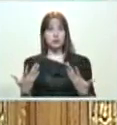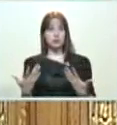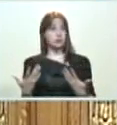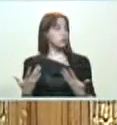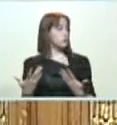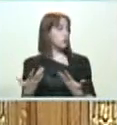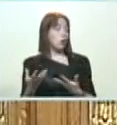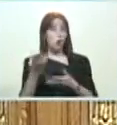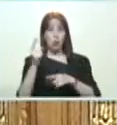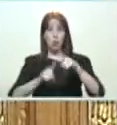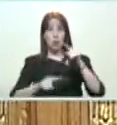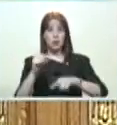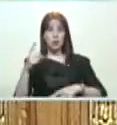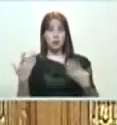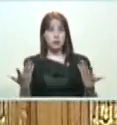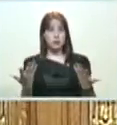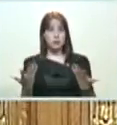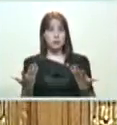¿Cuántos son?